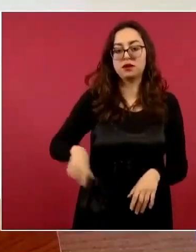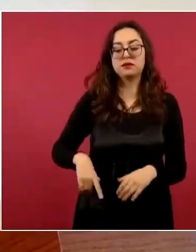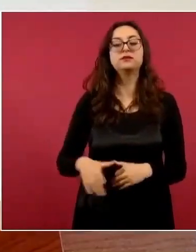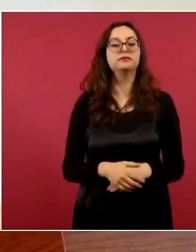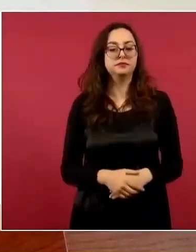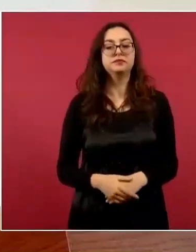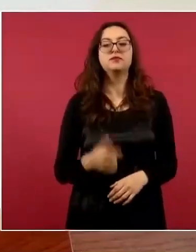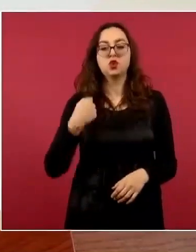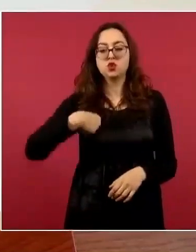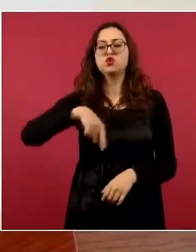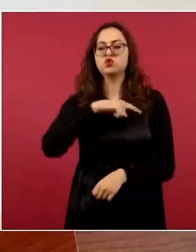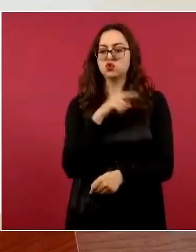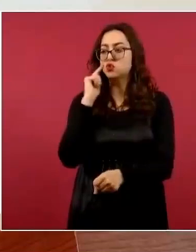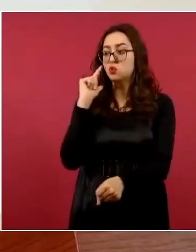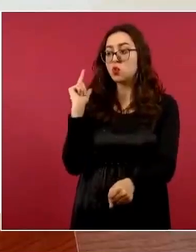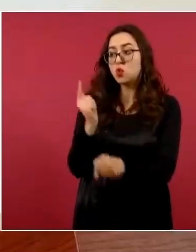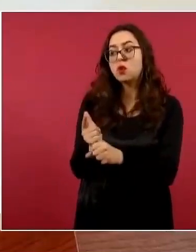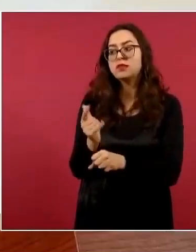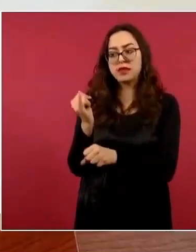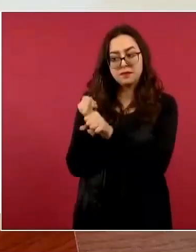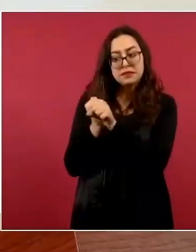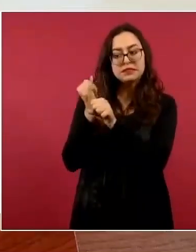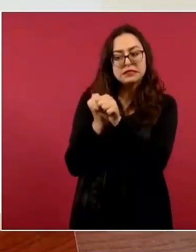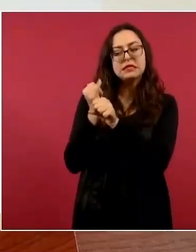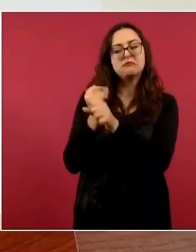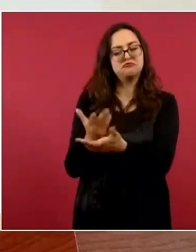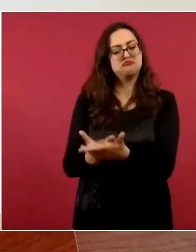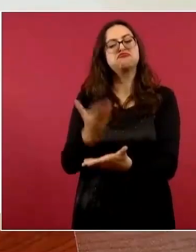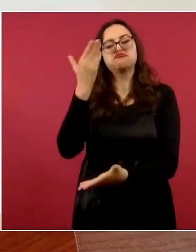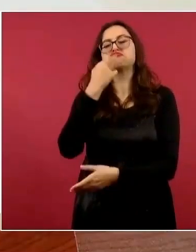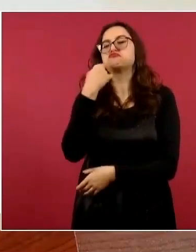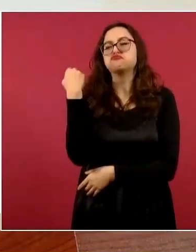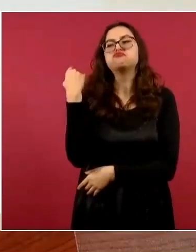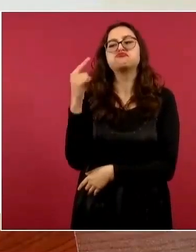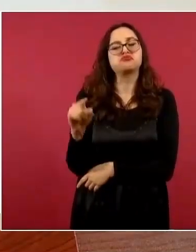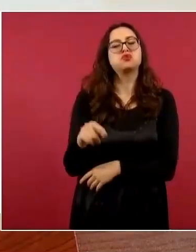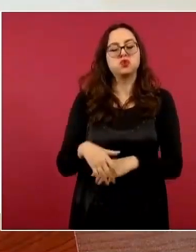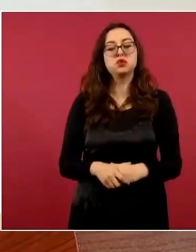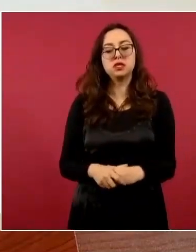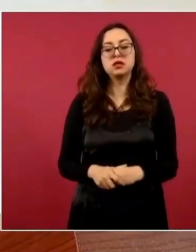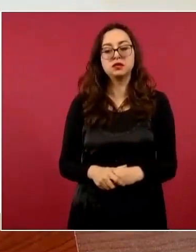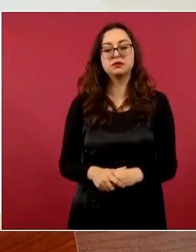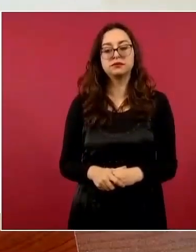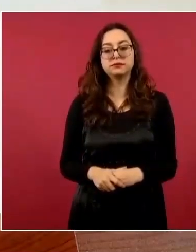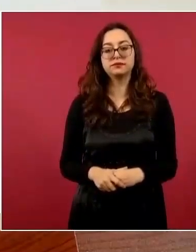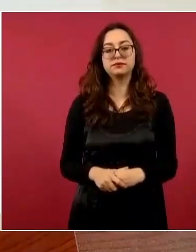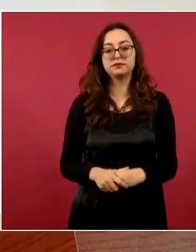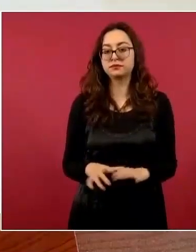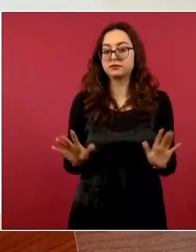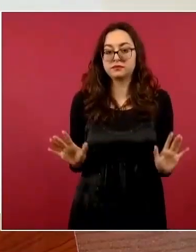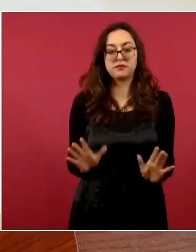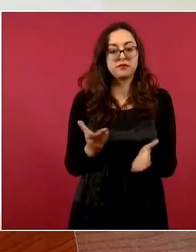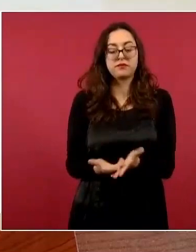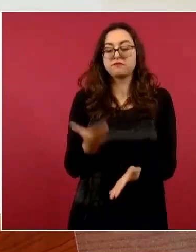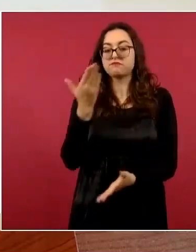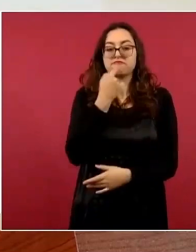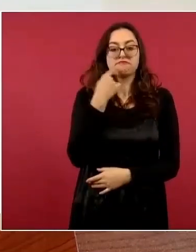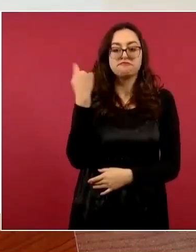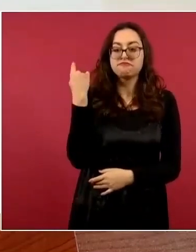Ciro Gómez Leiva se ha convertido… No, sencillamente lo vamos a denunciar,